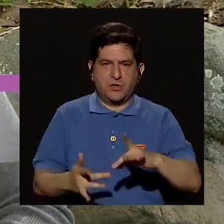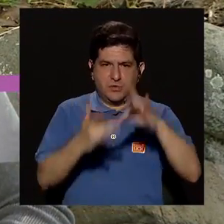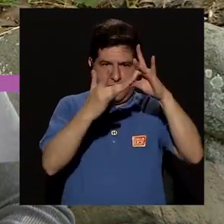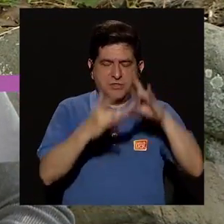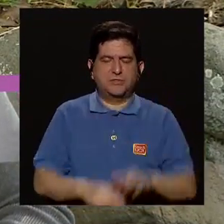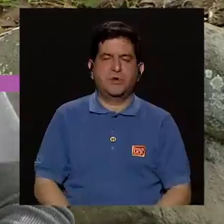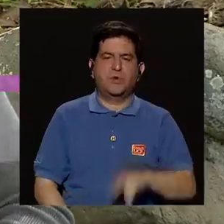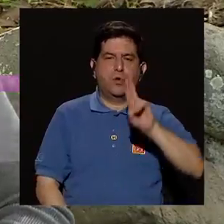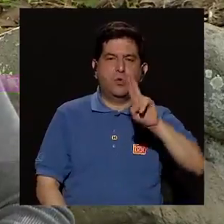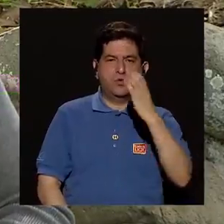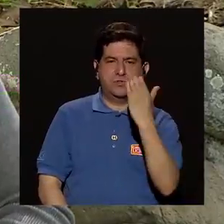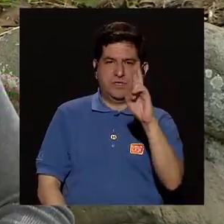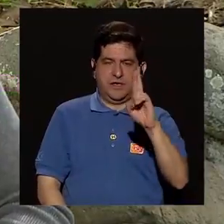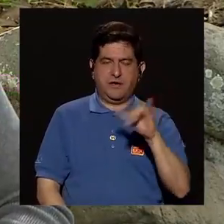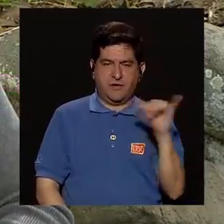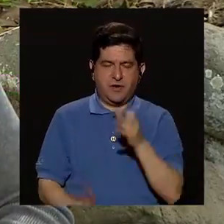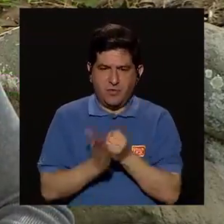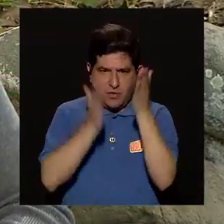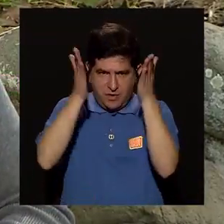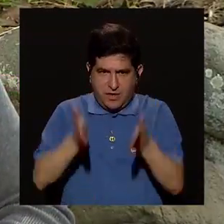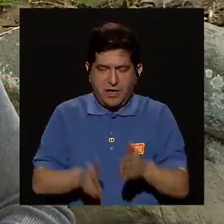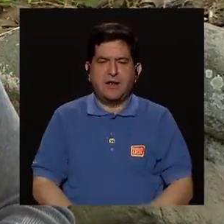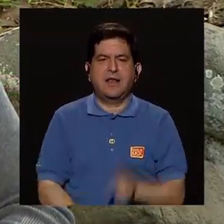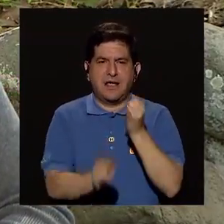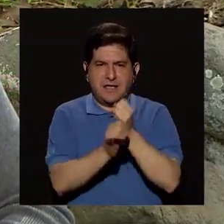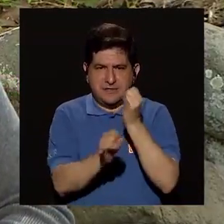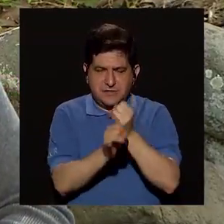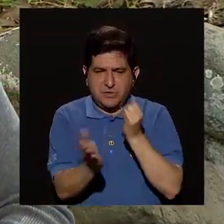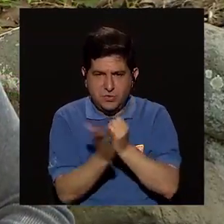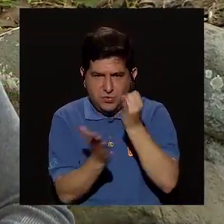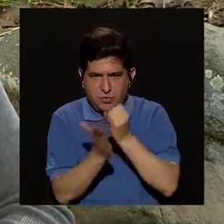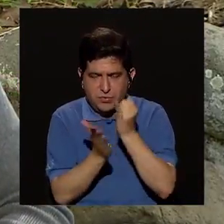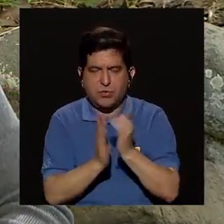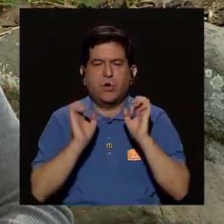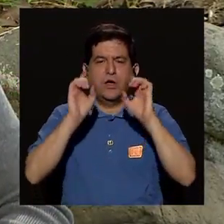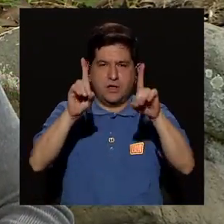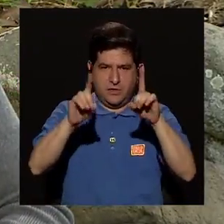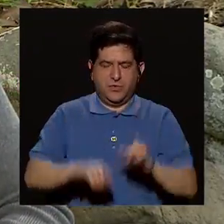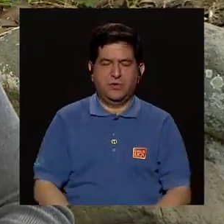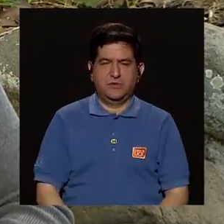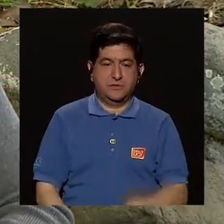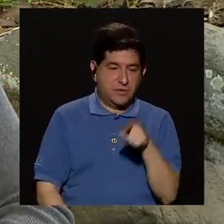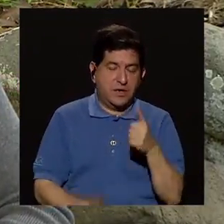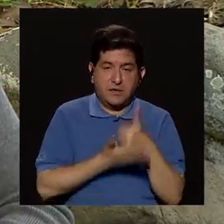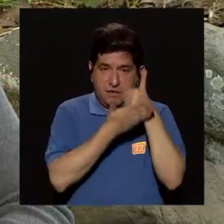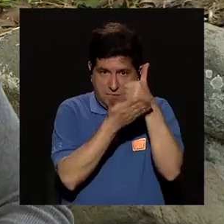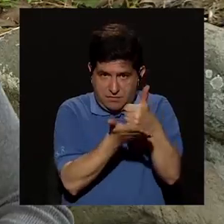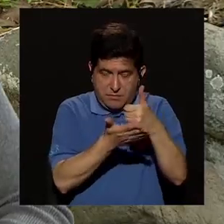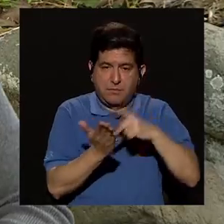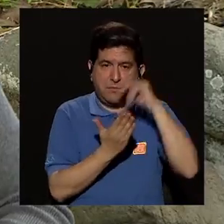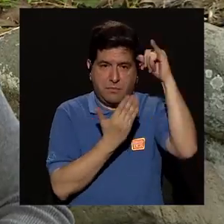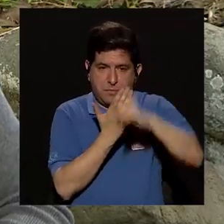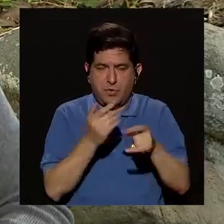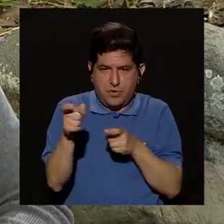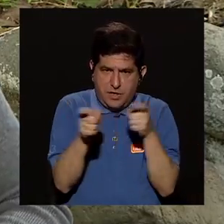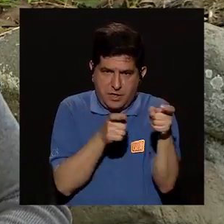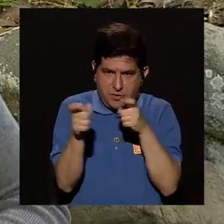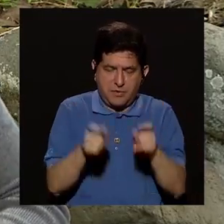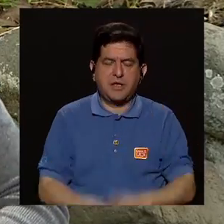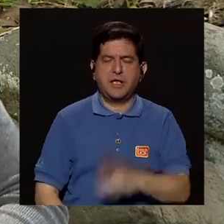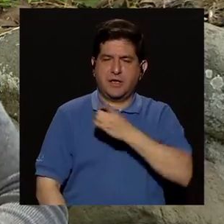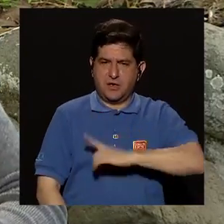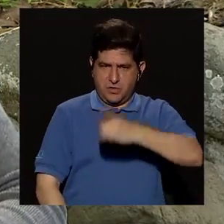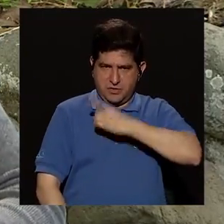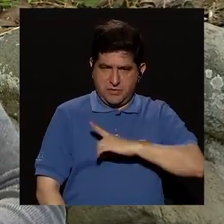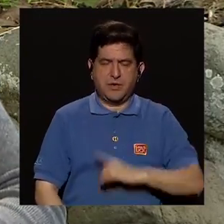la Universidad de Costa Rica. También es investigador en el Instituto de Investigación en Educación donde colabora en el proyecto de manejo